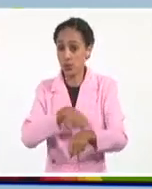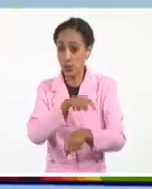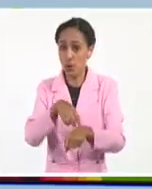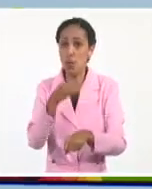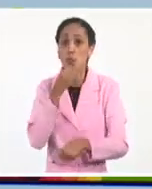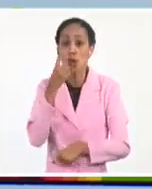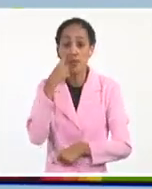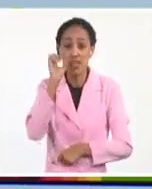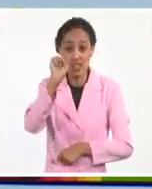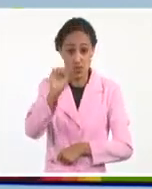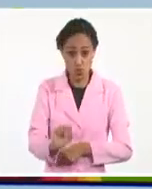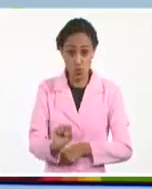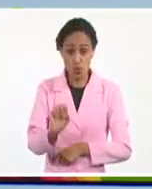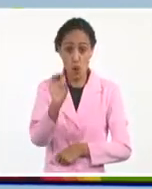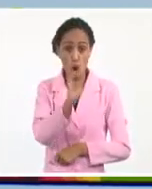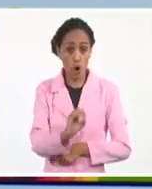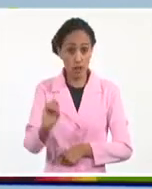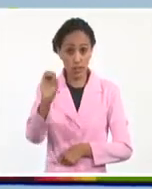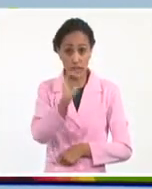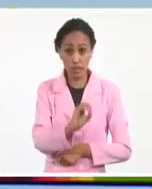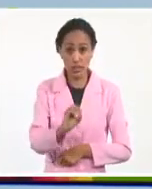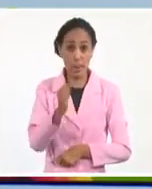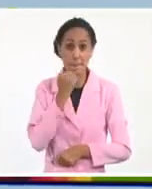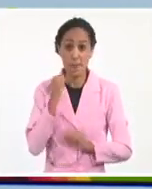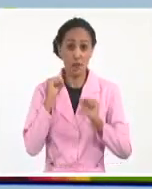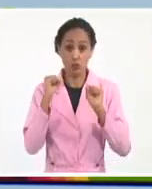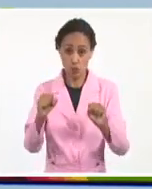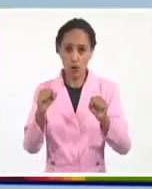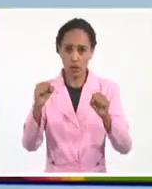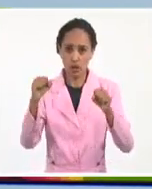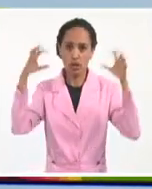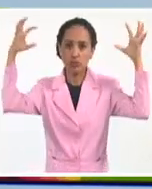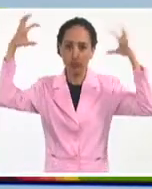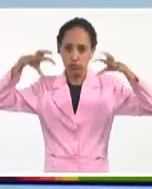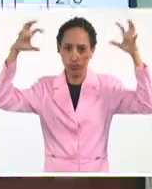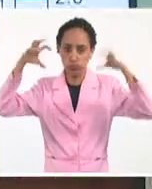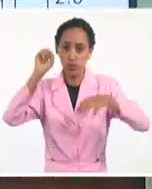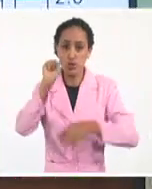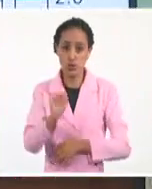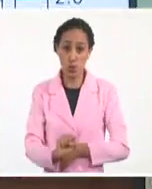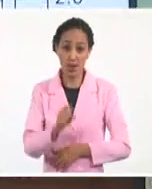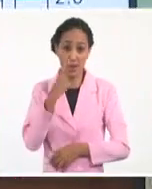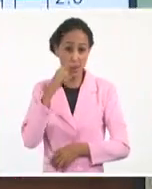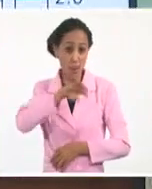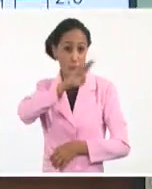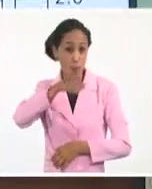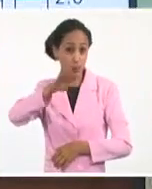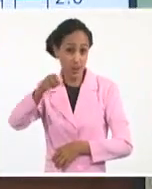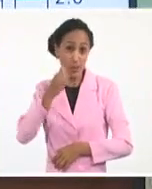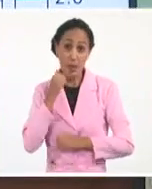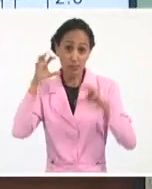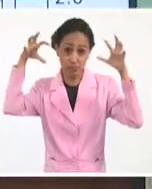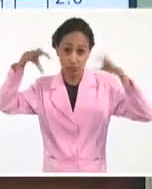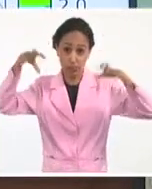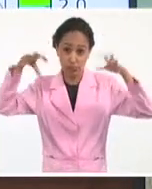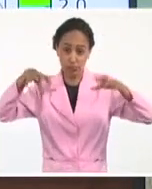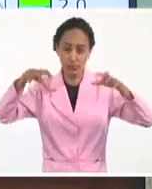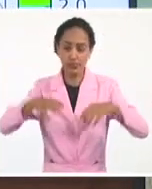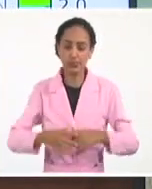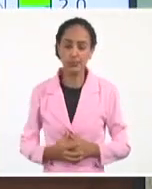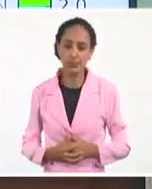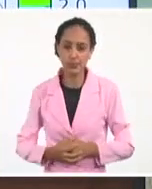de las provincias orientales, donde más fuerte llueve. Claro, al sur de las montañas. Pero cuando sumamos la lluvia